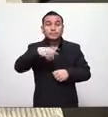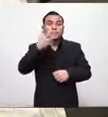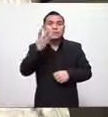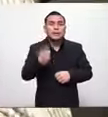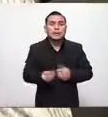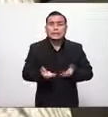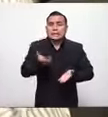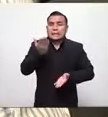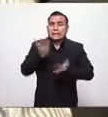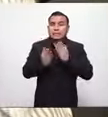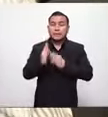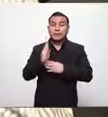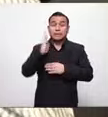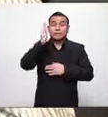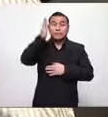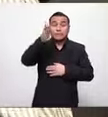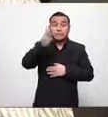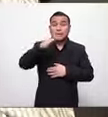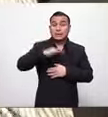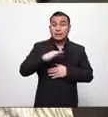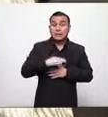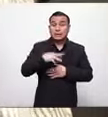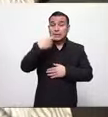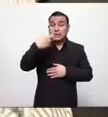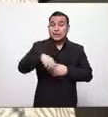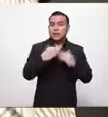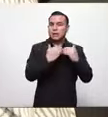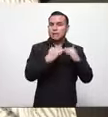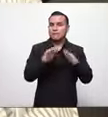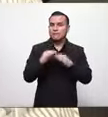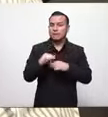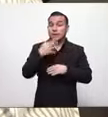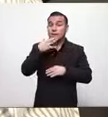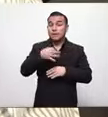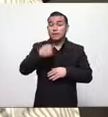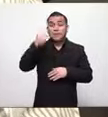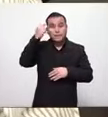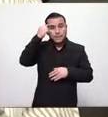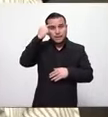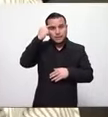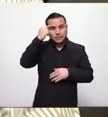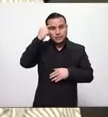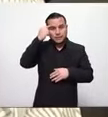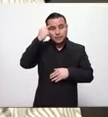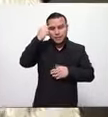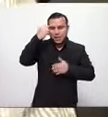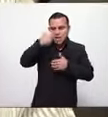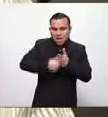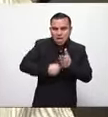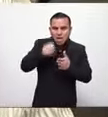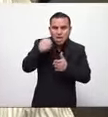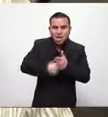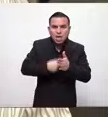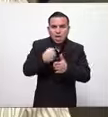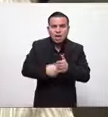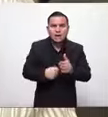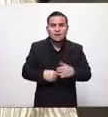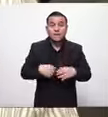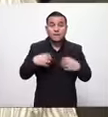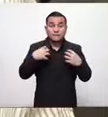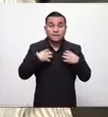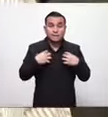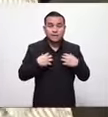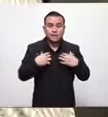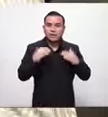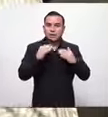lo mejor más tarde habrá una realidad pero creo que la lucha por la vida la lucha por la